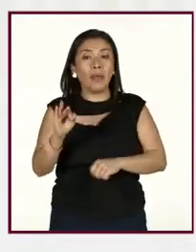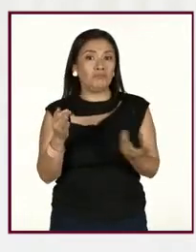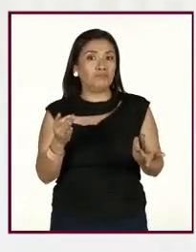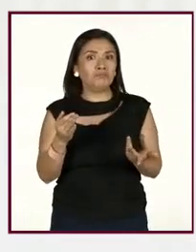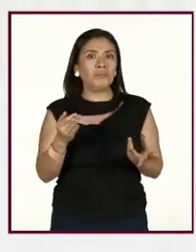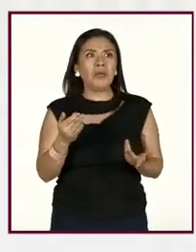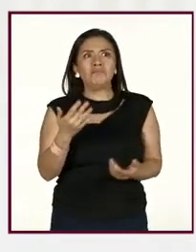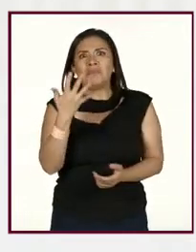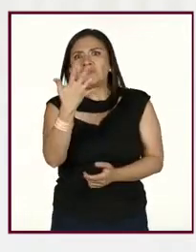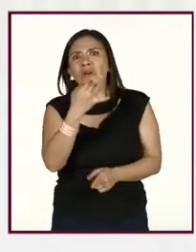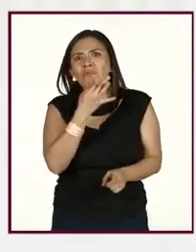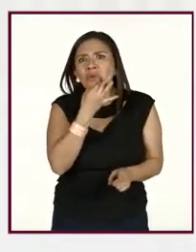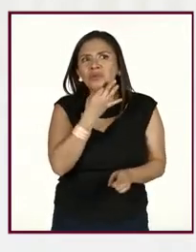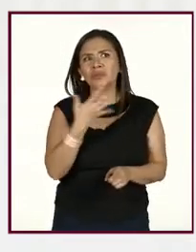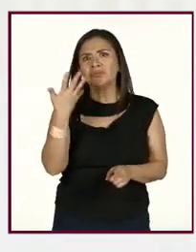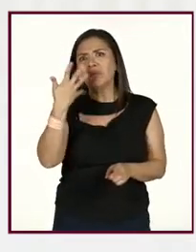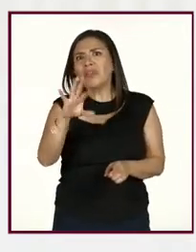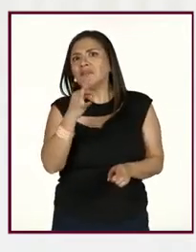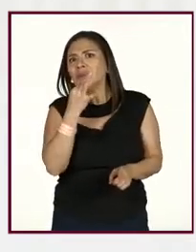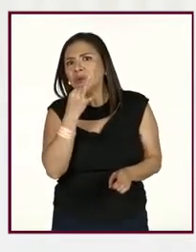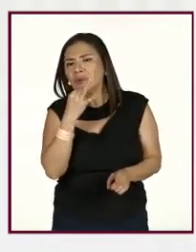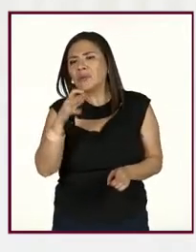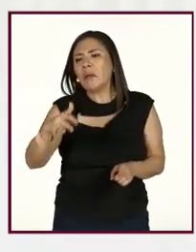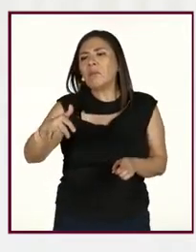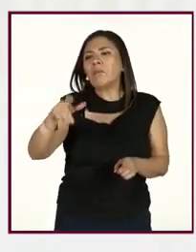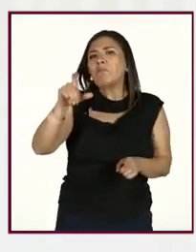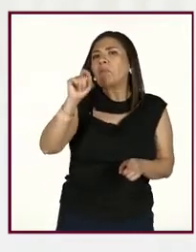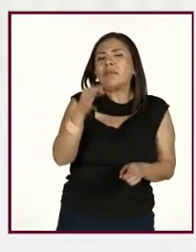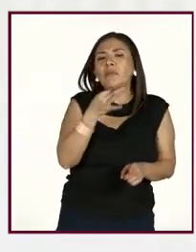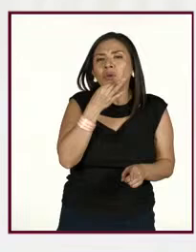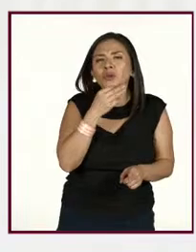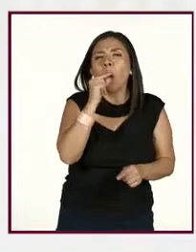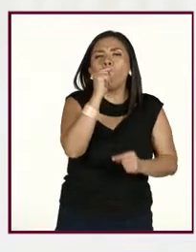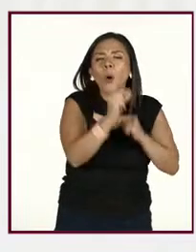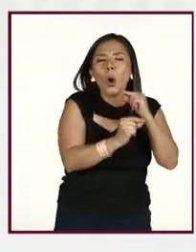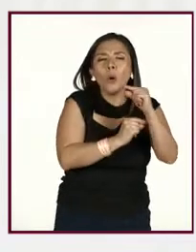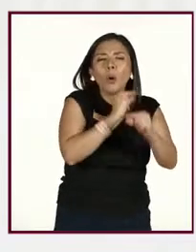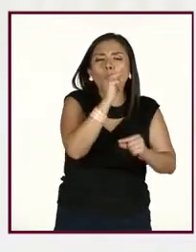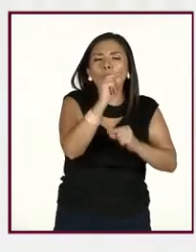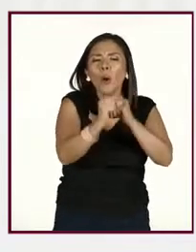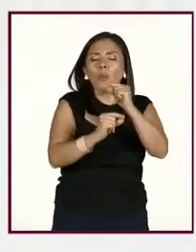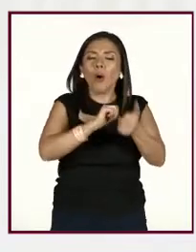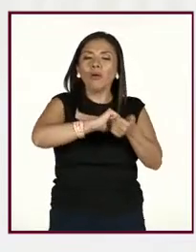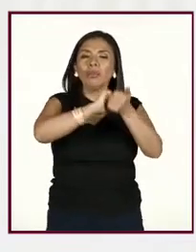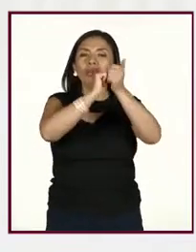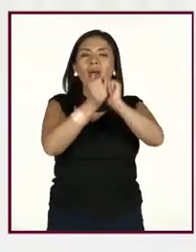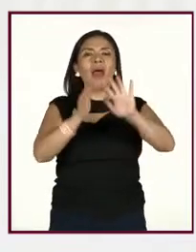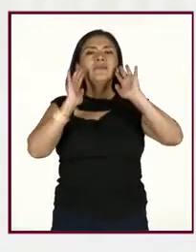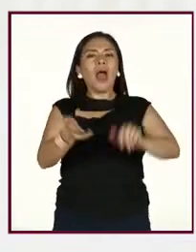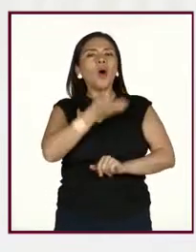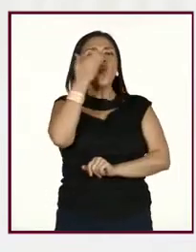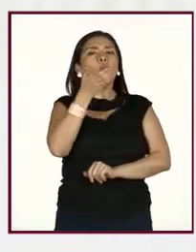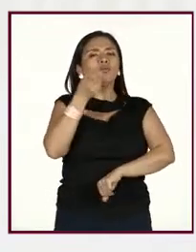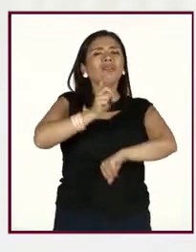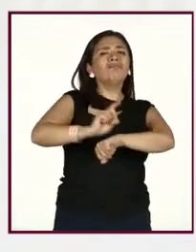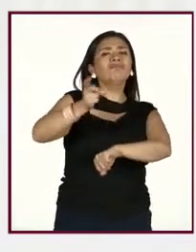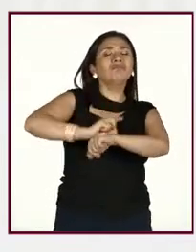5, 10, 15, 20 minutos, de forma progresiva, hasta que esto se convierta en un hábito.